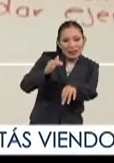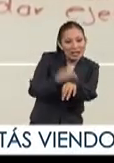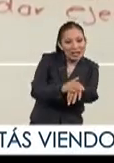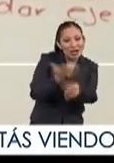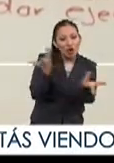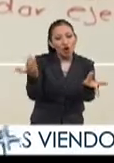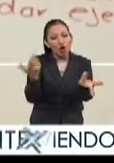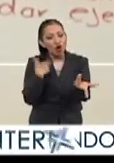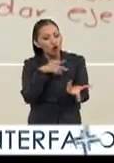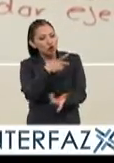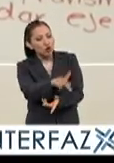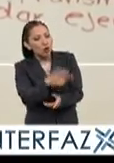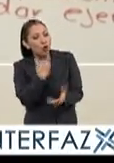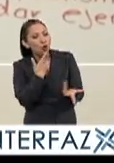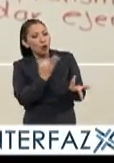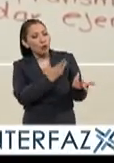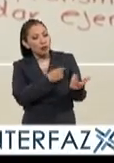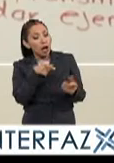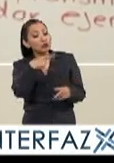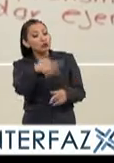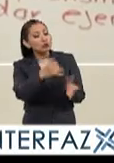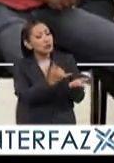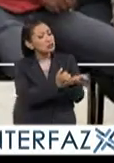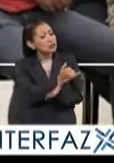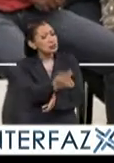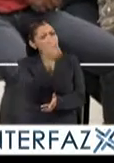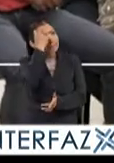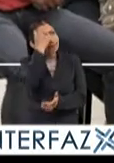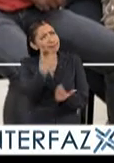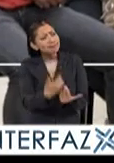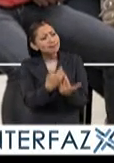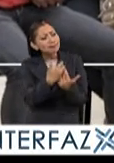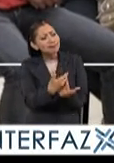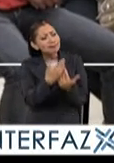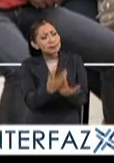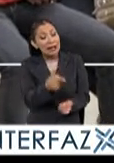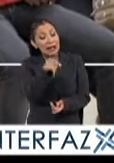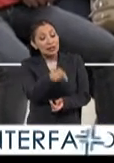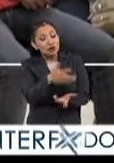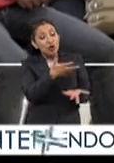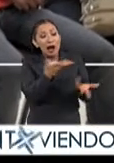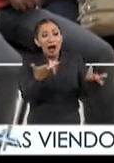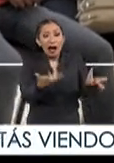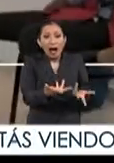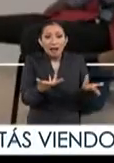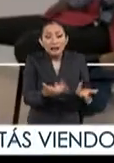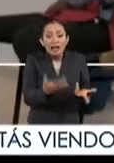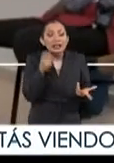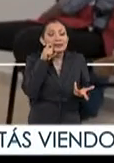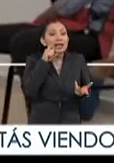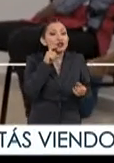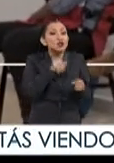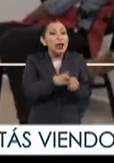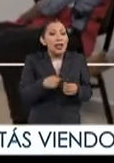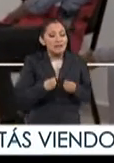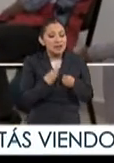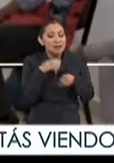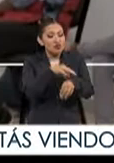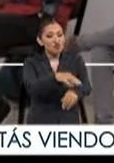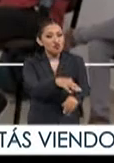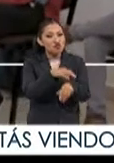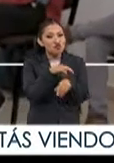parte receptiva la toma de decisiones que les llevaría a tener una sexualidad vivida